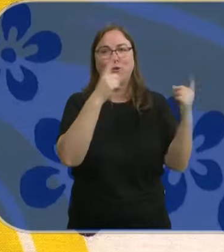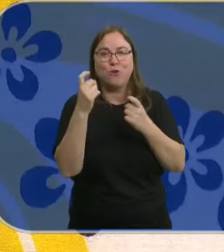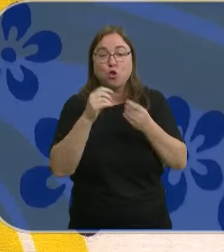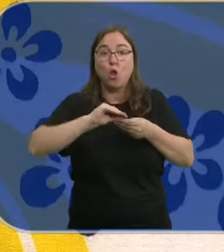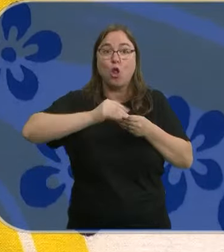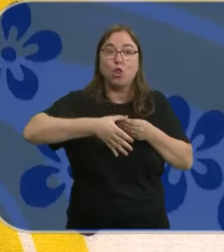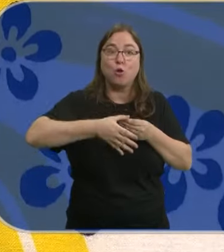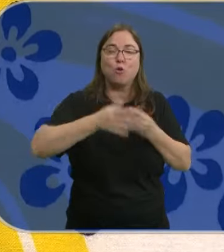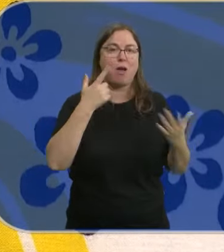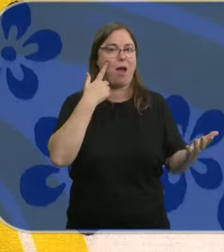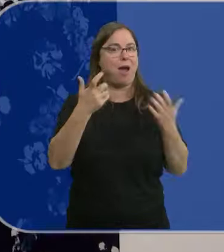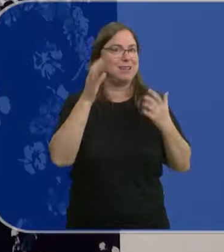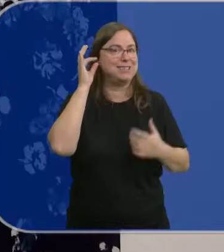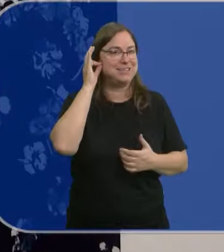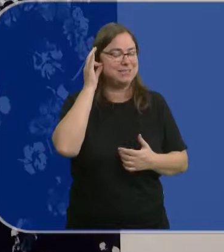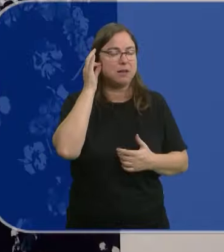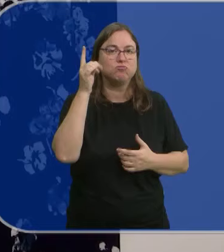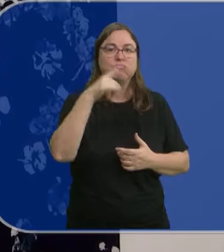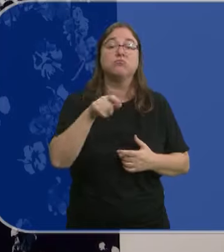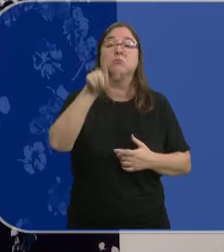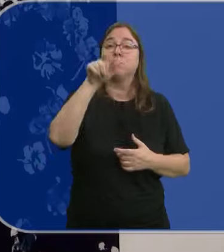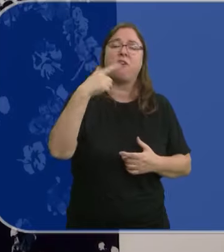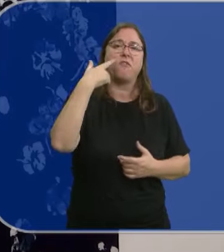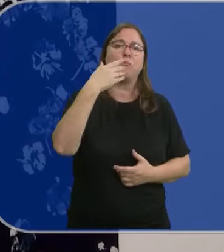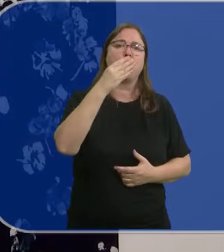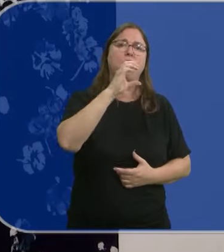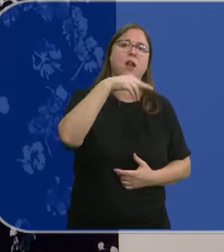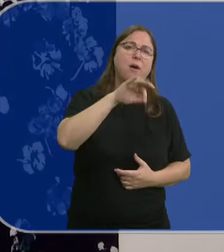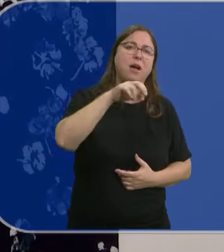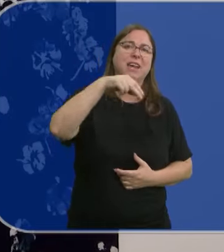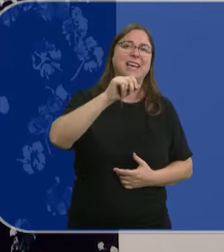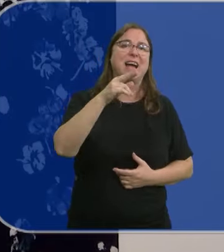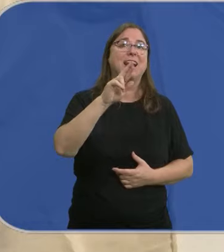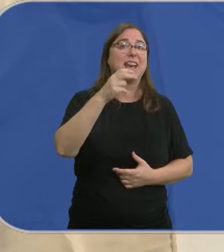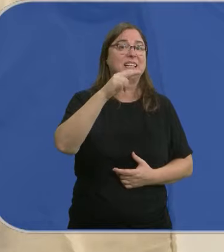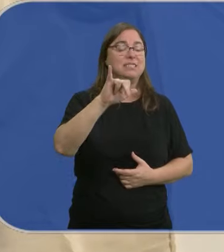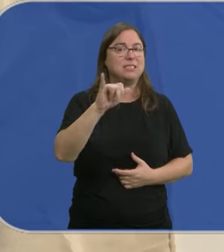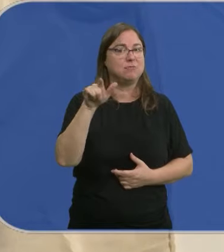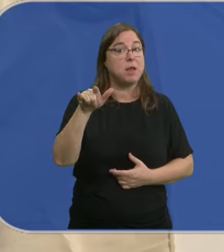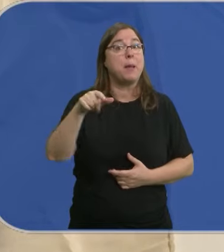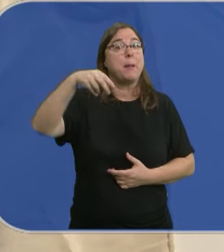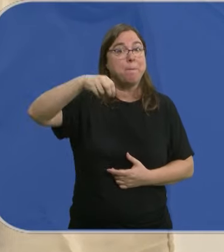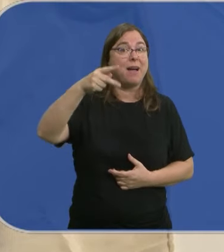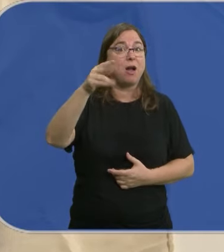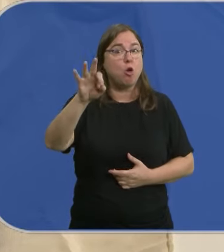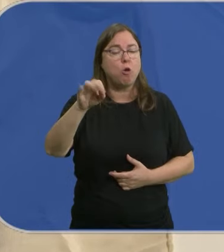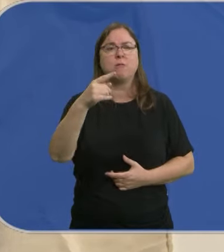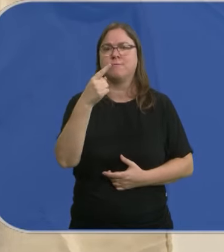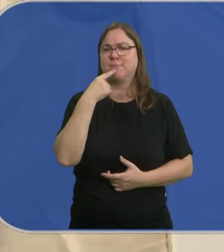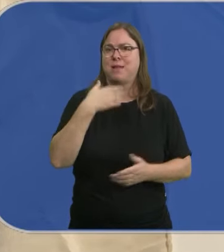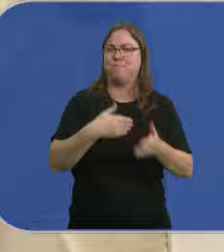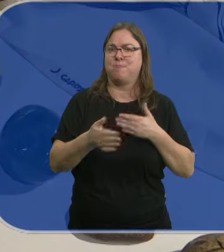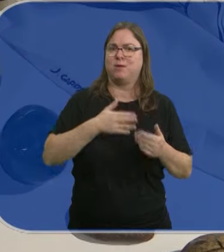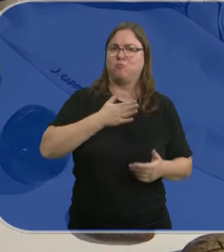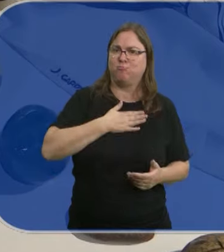documentación de un artista que ha cautivado a grandes de la moda como Paco Rabanne o Nina Ricci. Reivindicación de Mako Artigas gracias a esta muestra